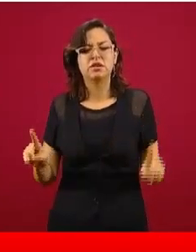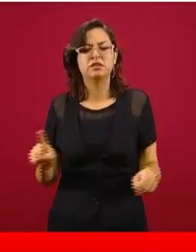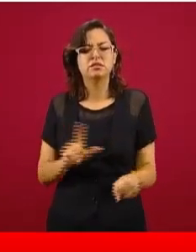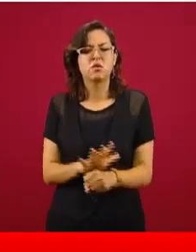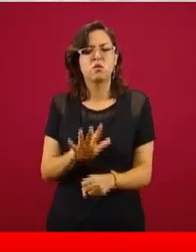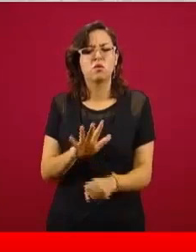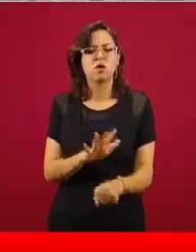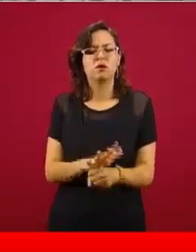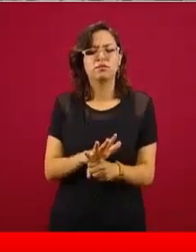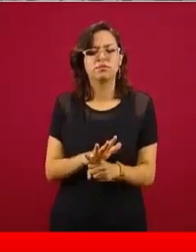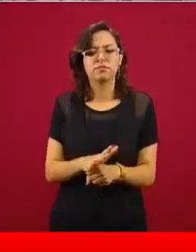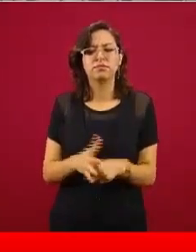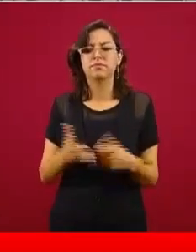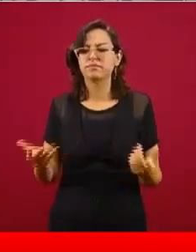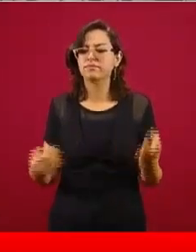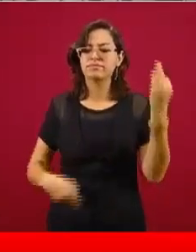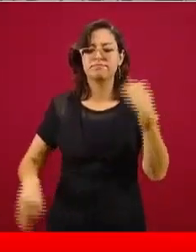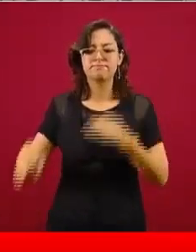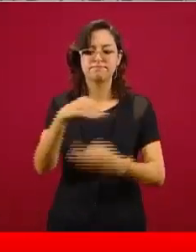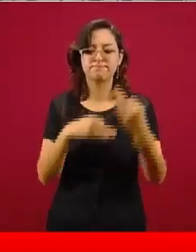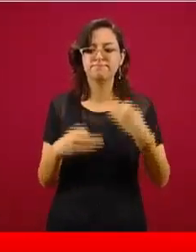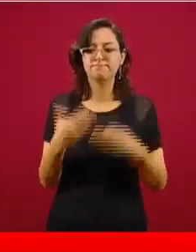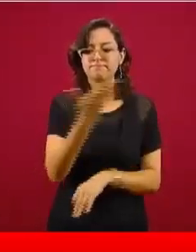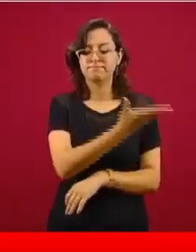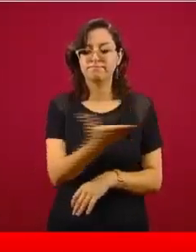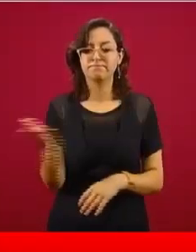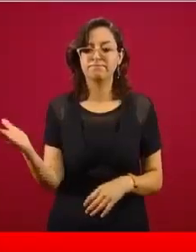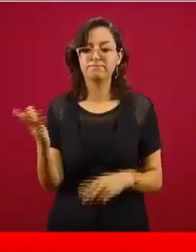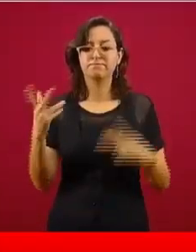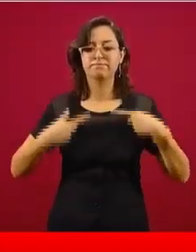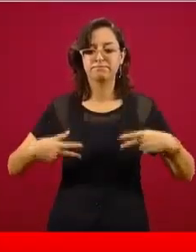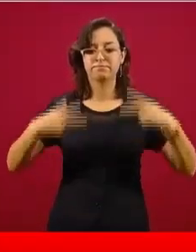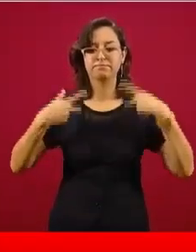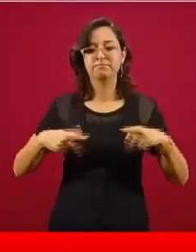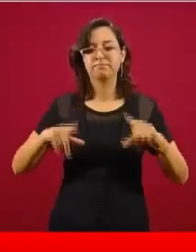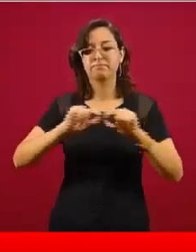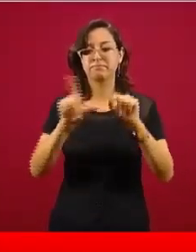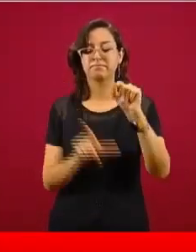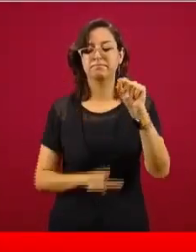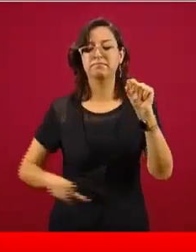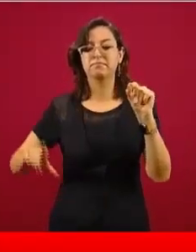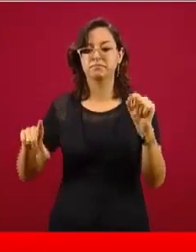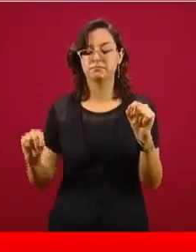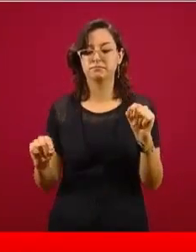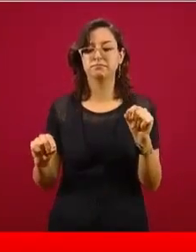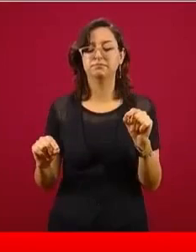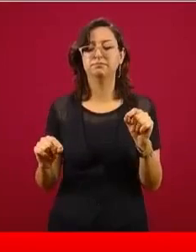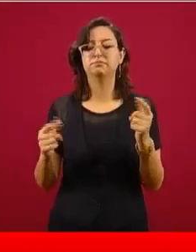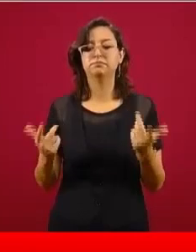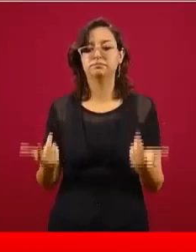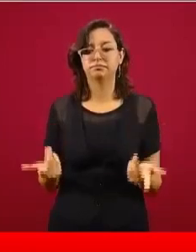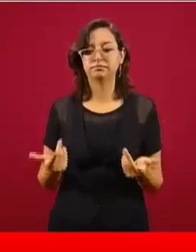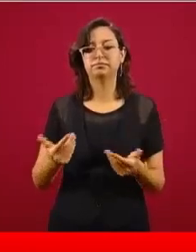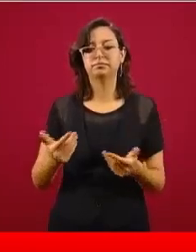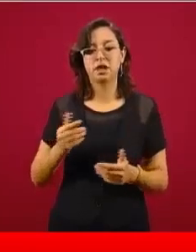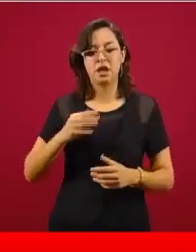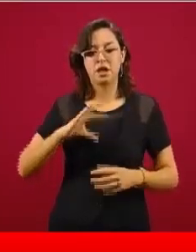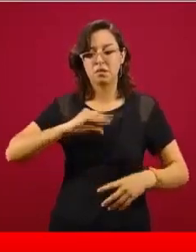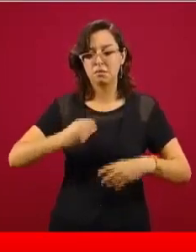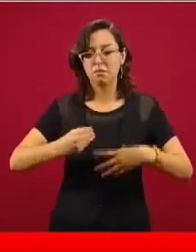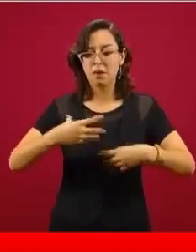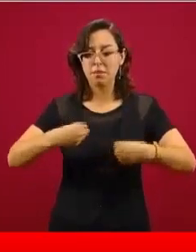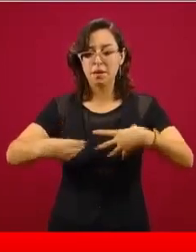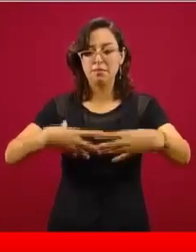logro de todas y todos ustedes, la población del país, es el hecho de que se hizo mucho más lenta la